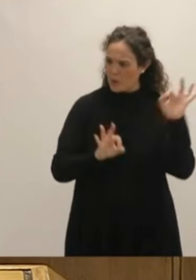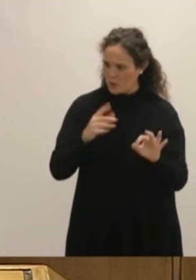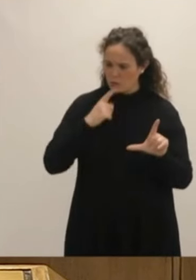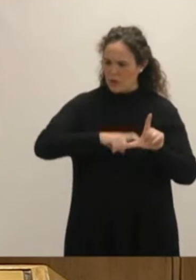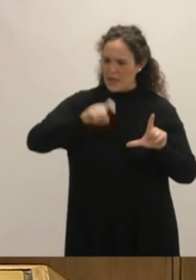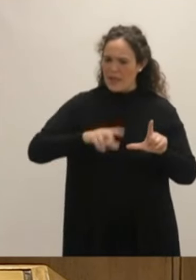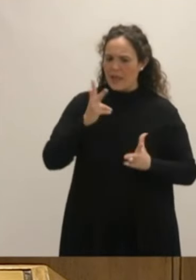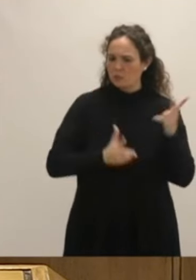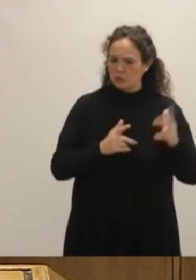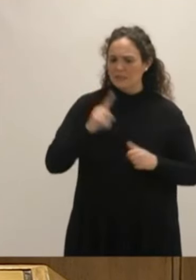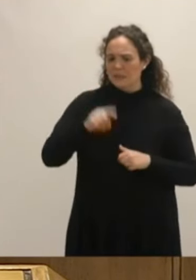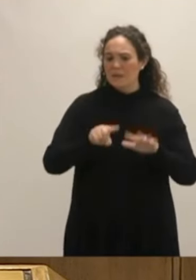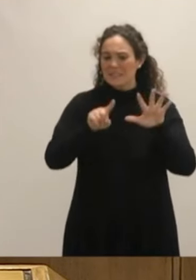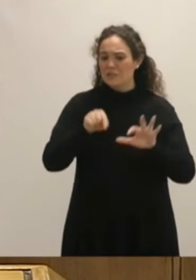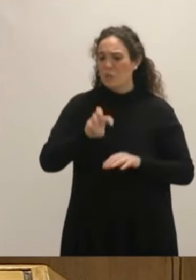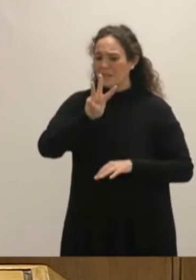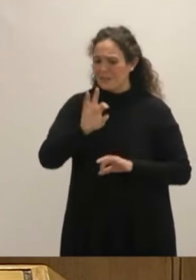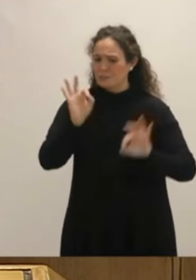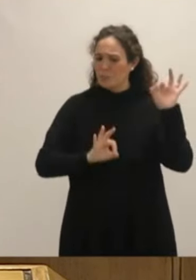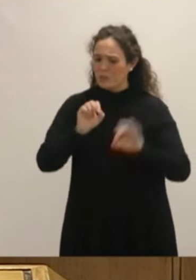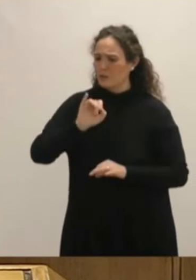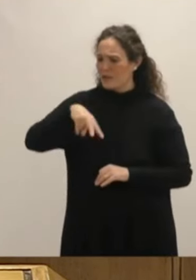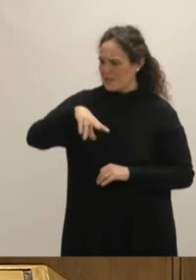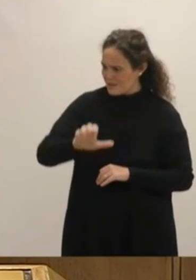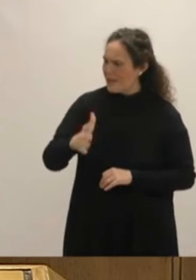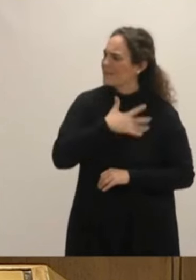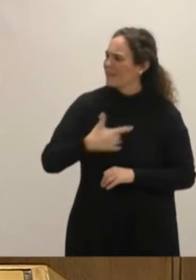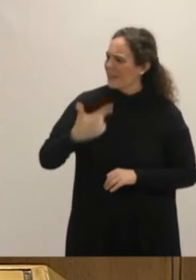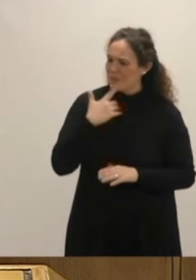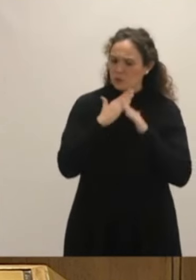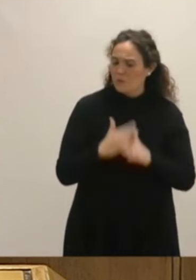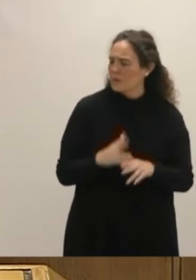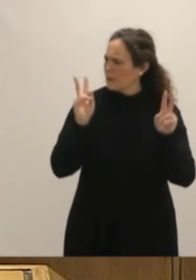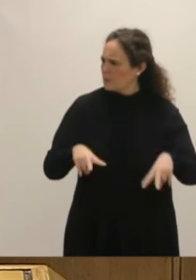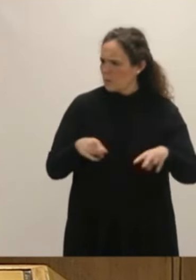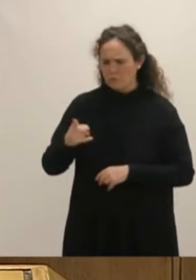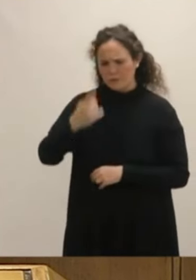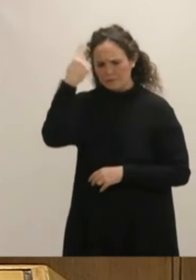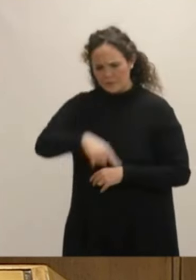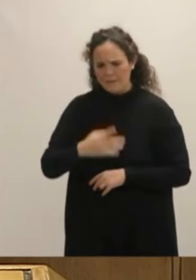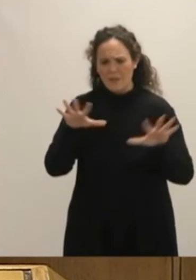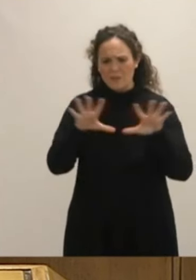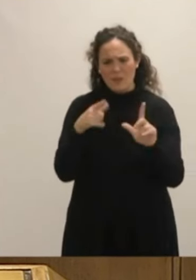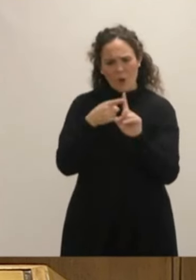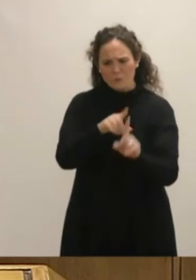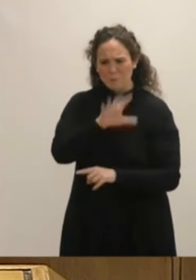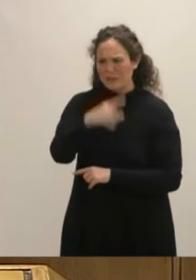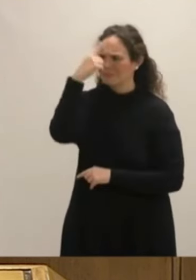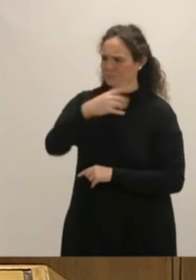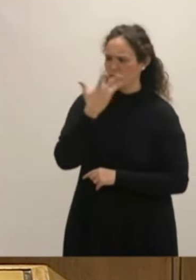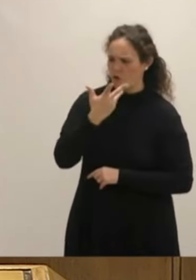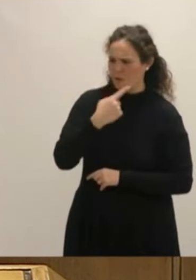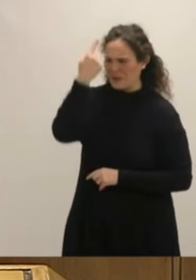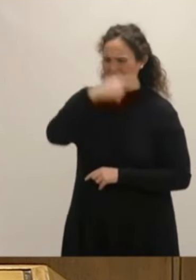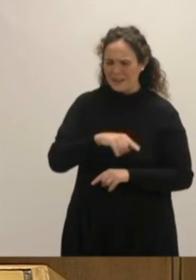y en el 6,3% según el INE. Nada le parece suficiente. Usted conoce los 10 objetivos del país y sabe que hemos